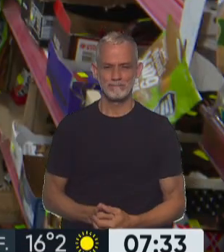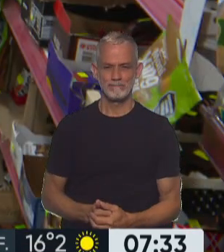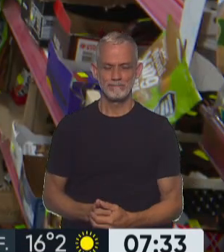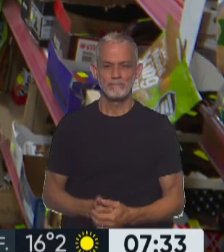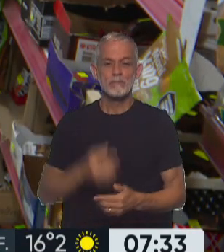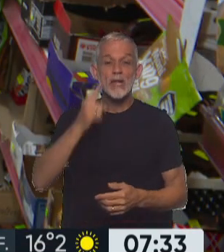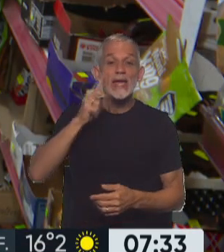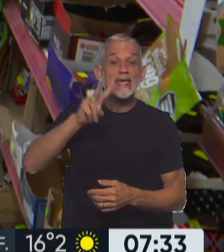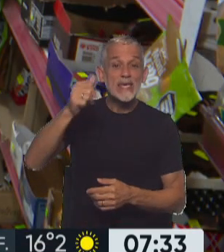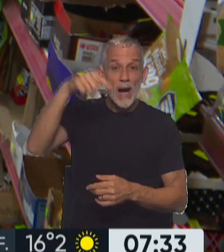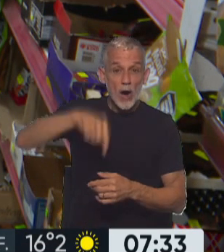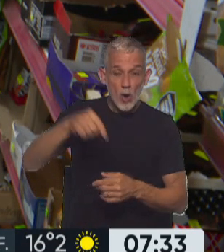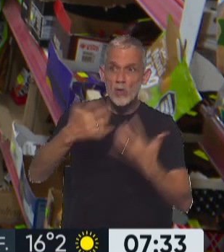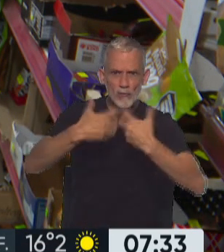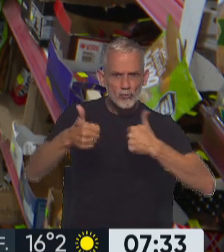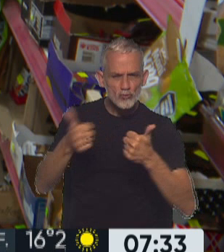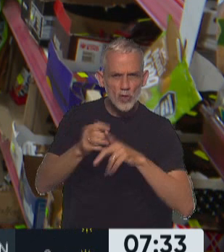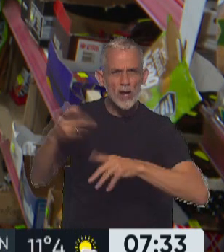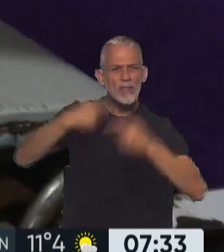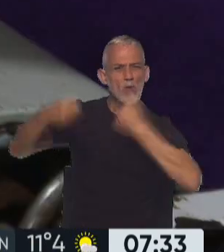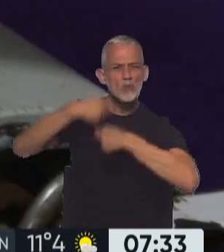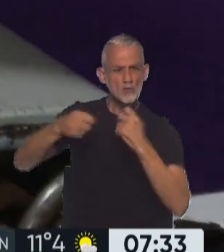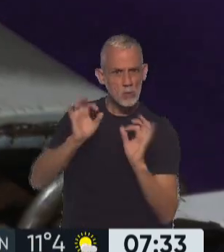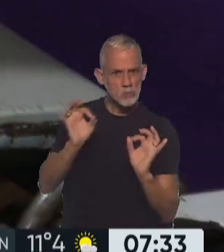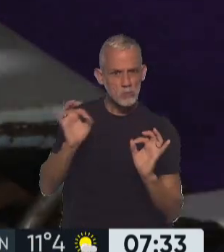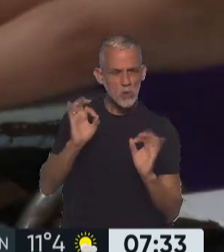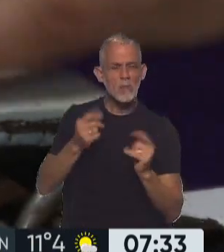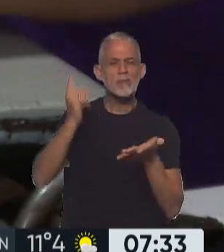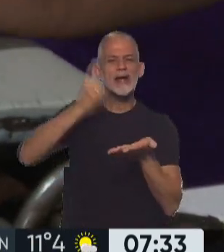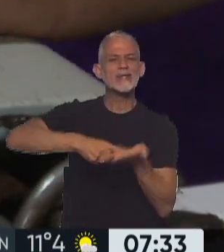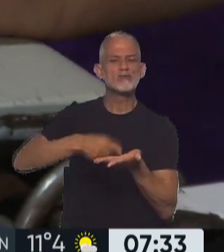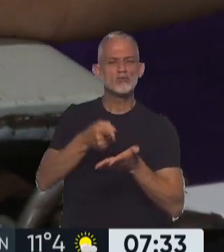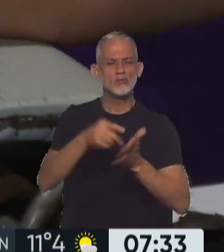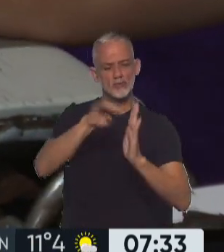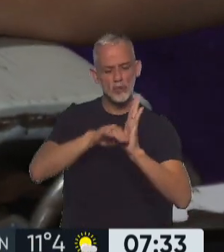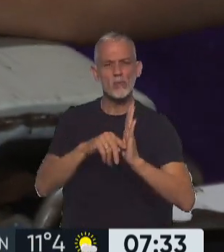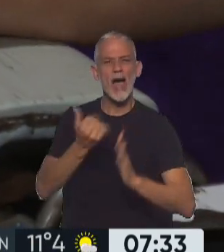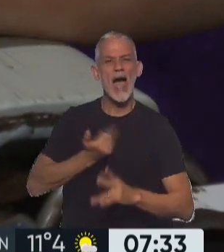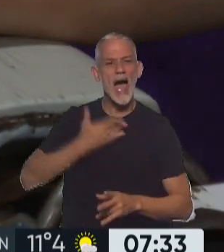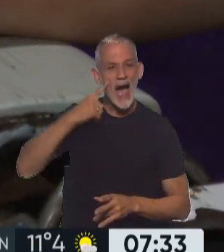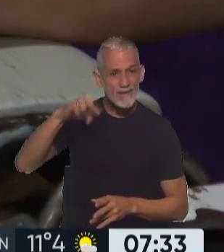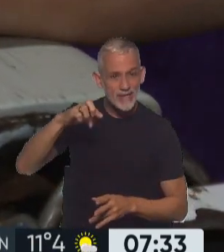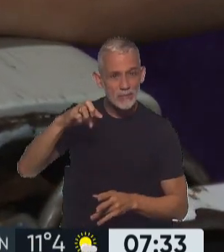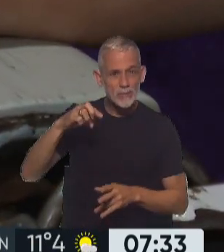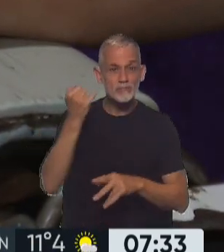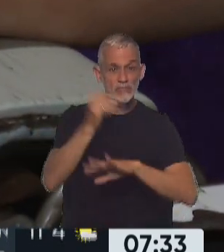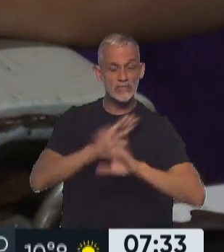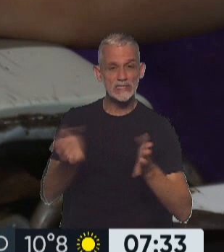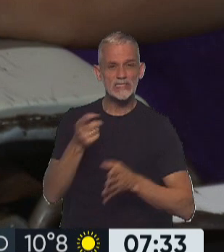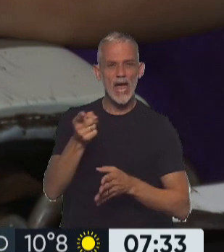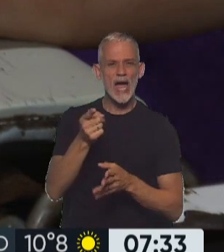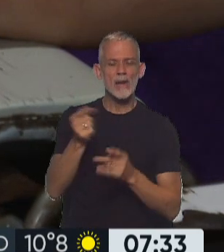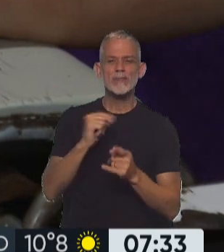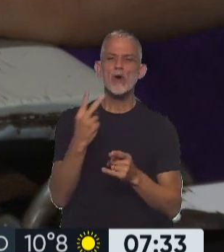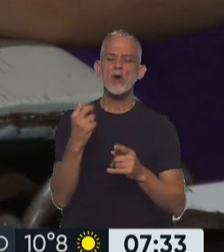El IVA hoy está funcionando, está funcionando por una resolución de la AFIP, es decir, los que